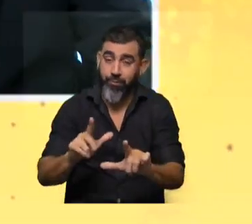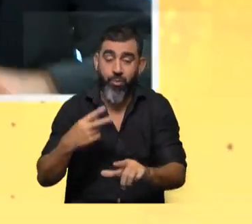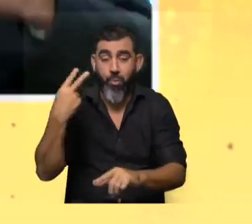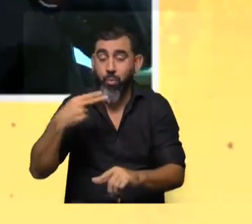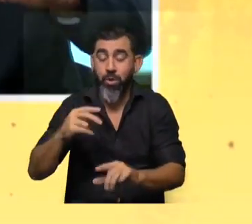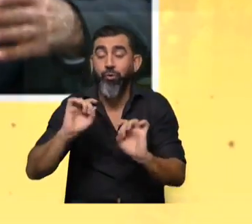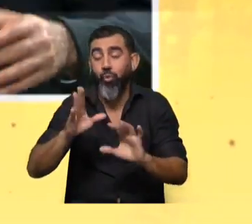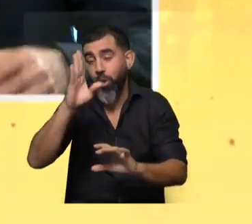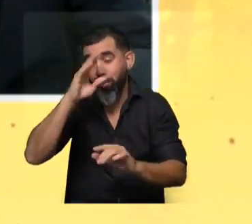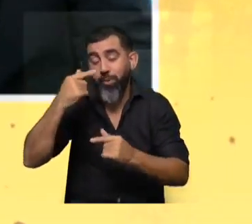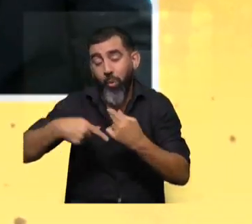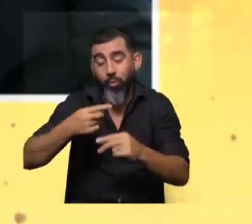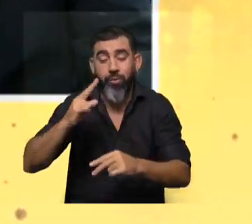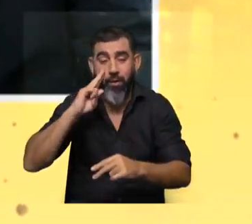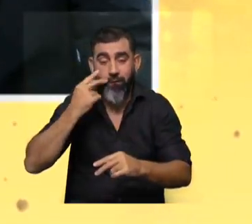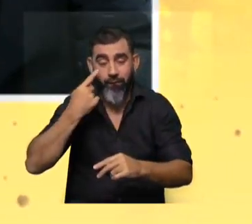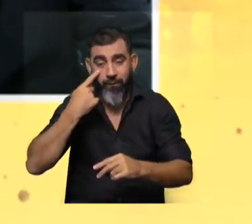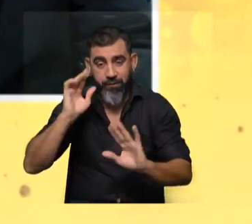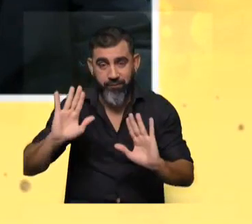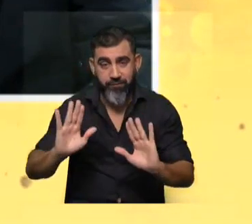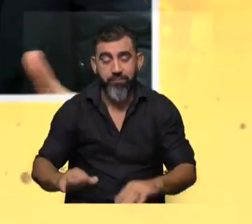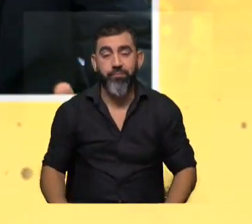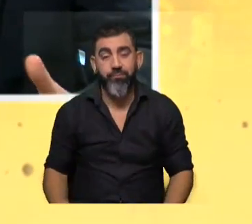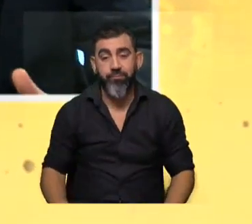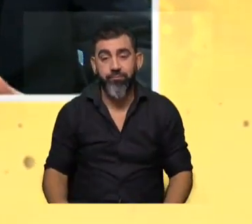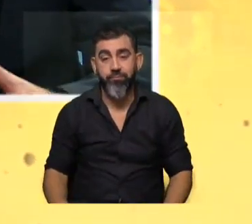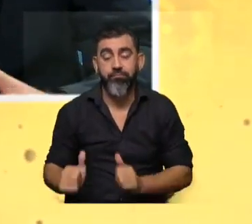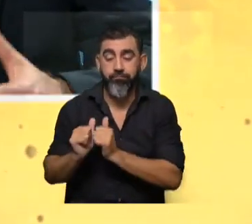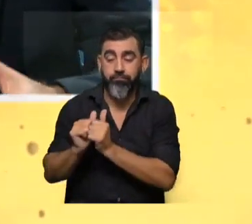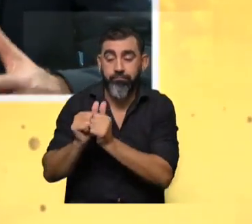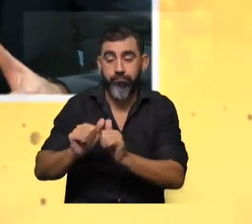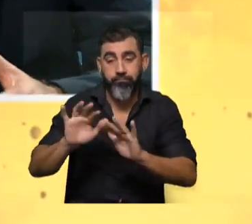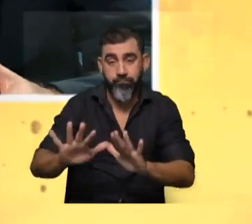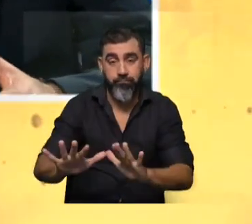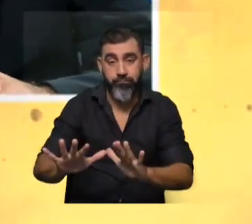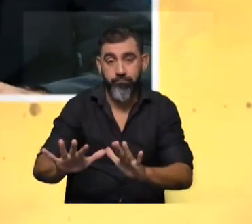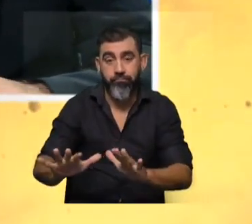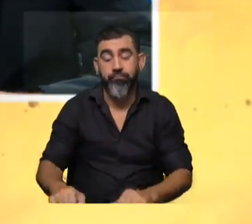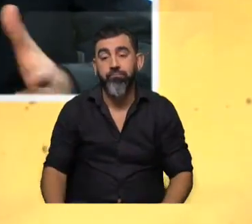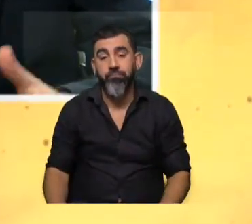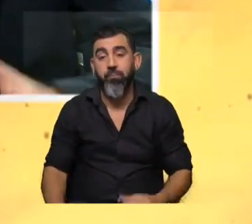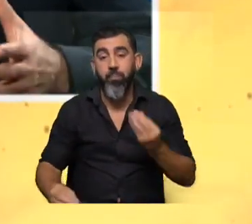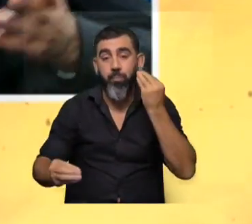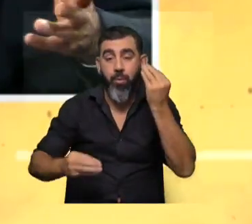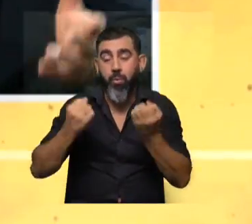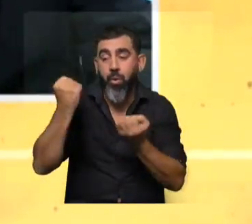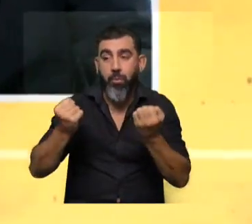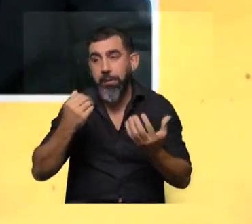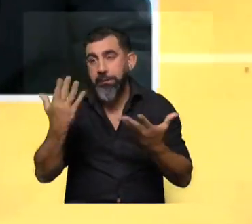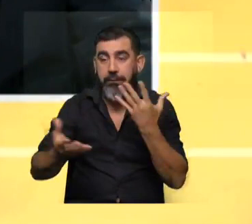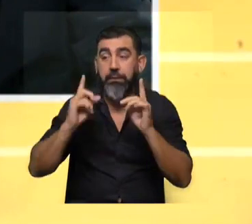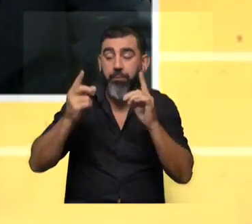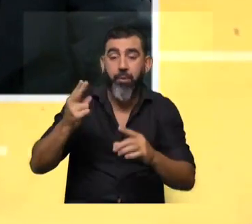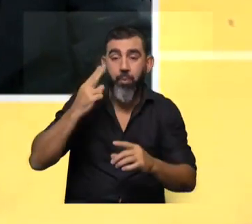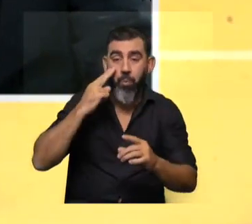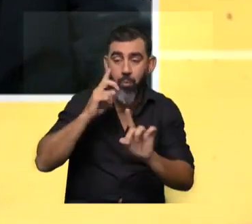aprendizajes para volver a intentar. Entonces, en eso, queremos acompañar eso con que la preocupación económica no sea un